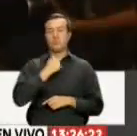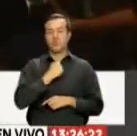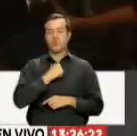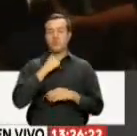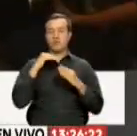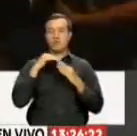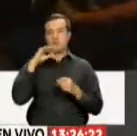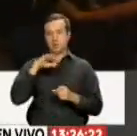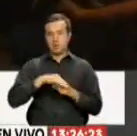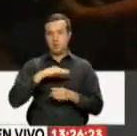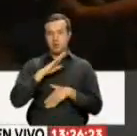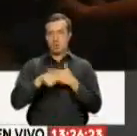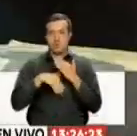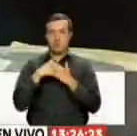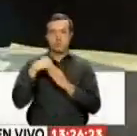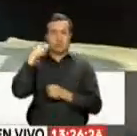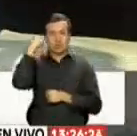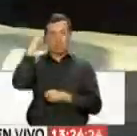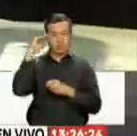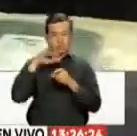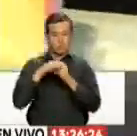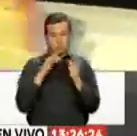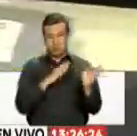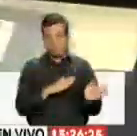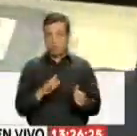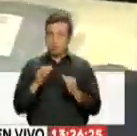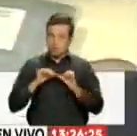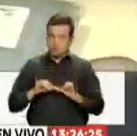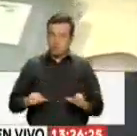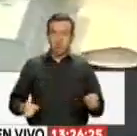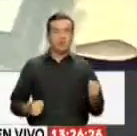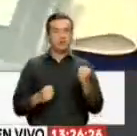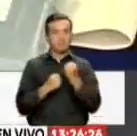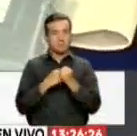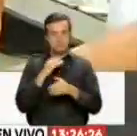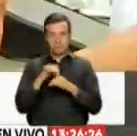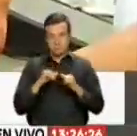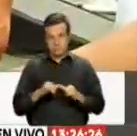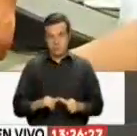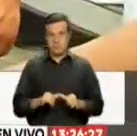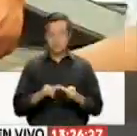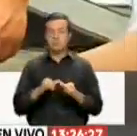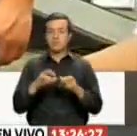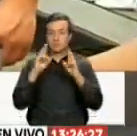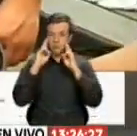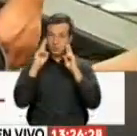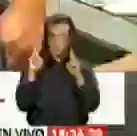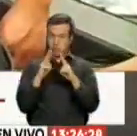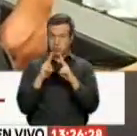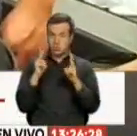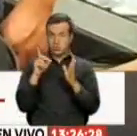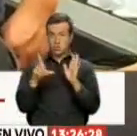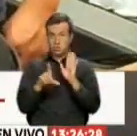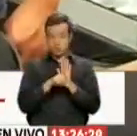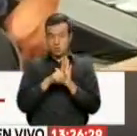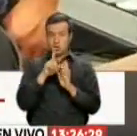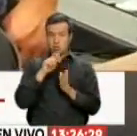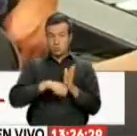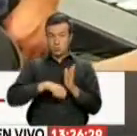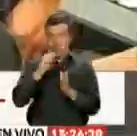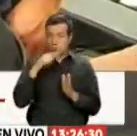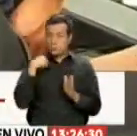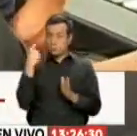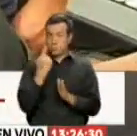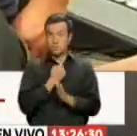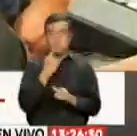La campaña Todos tienen derecho A votar Sigue fortaleciendo Este proceso Son reconocimientos Legales Que nos permite De ese trabajo